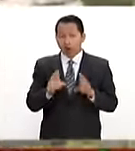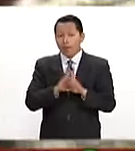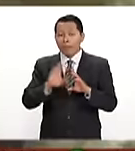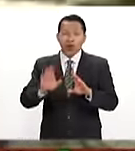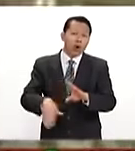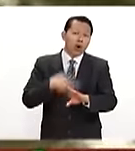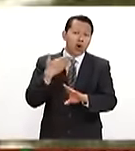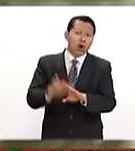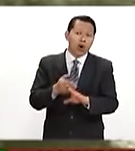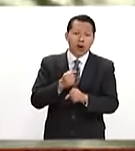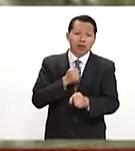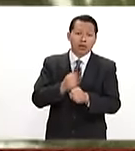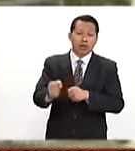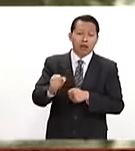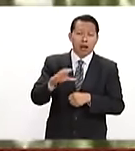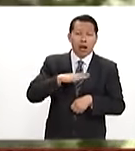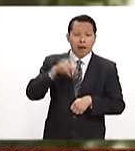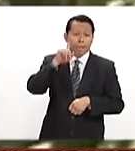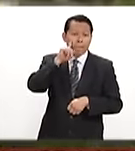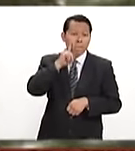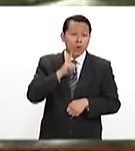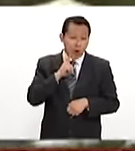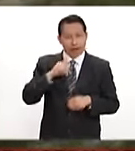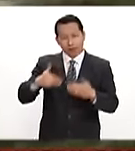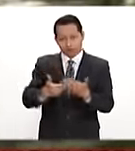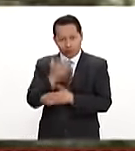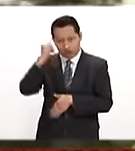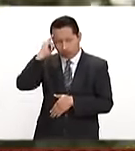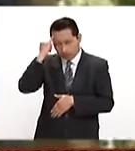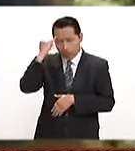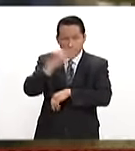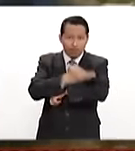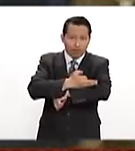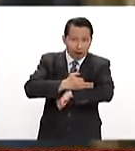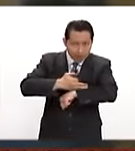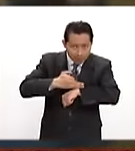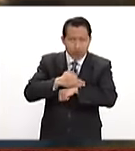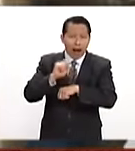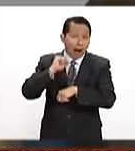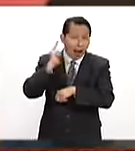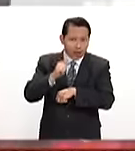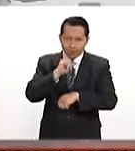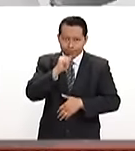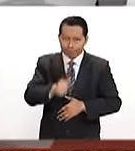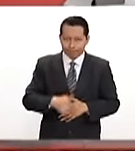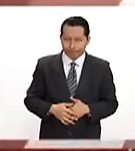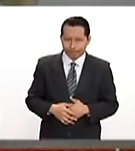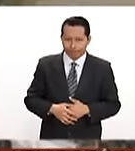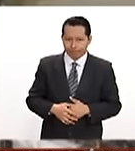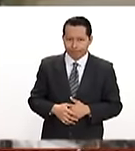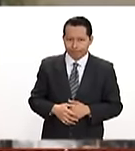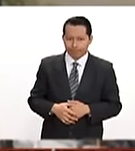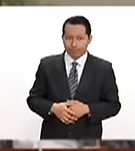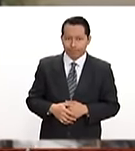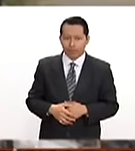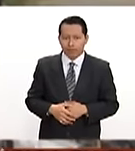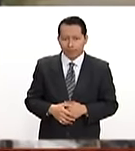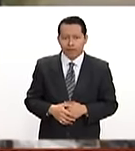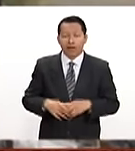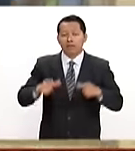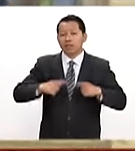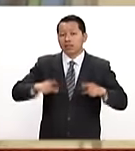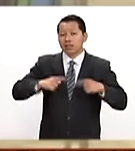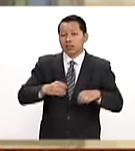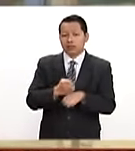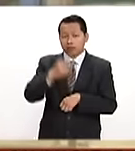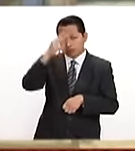cualquier acto de molestia en contra de la mujer de origen indígena, su familia y posesiones. La Fiscalía del